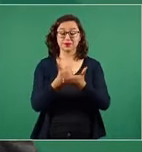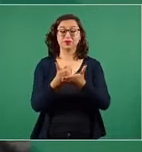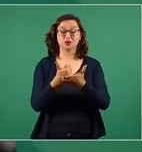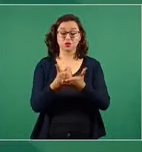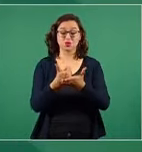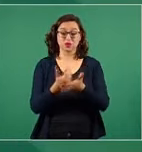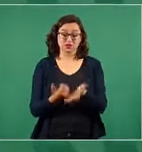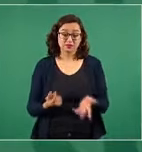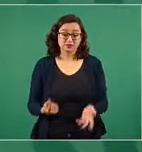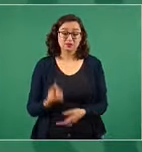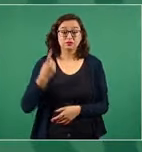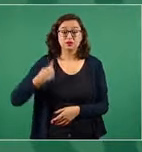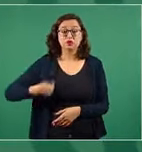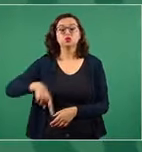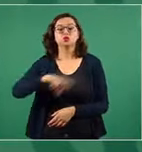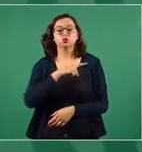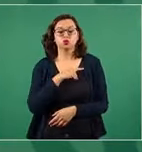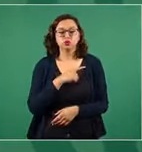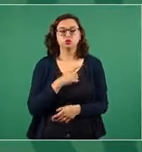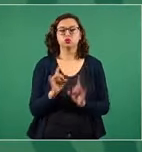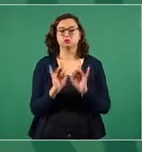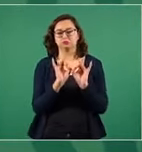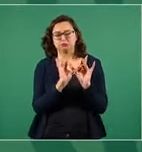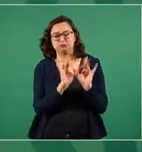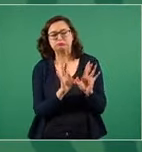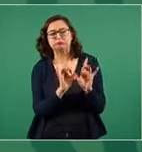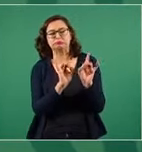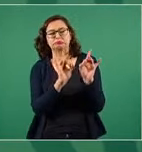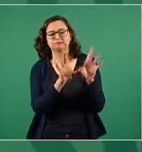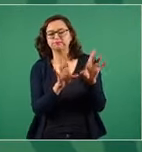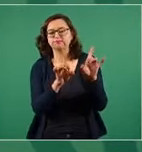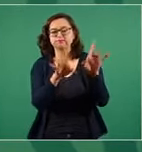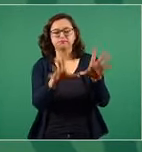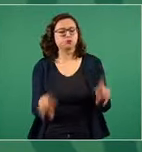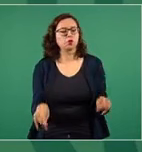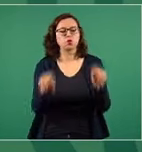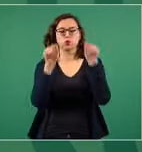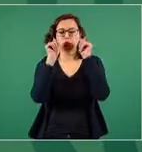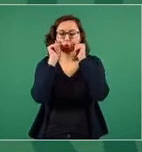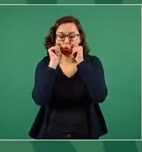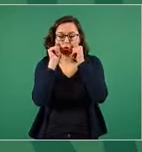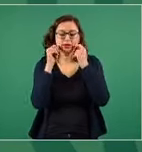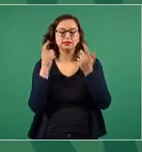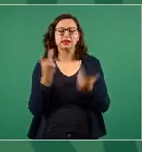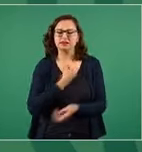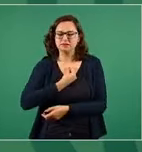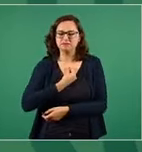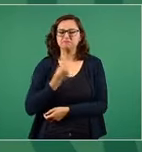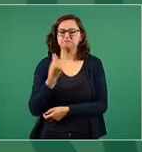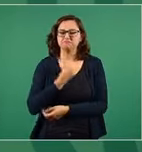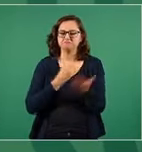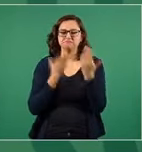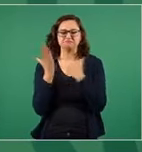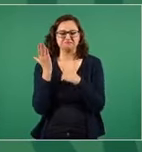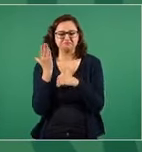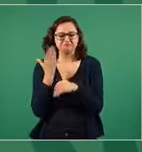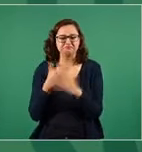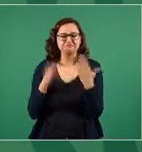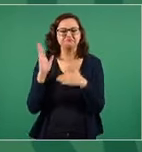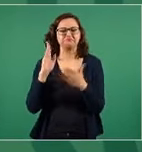a todas las calamidades, temblores, inundaciones,